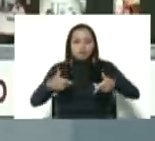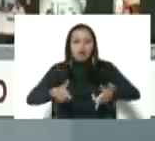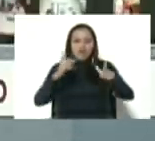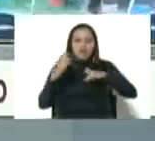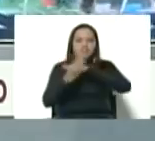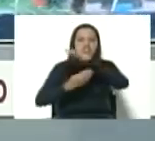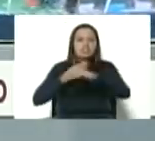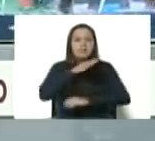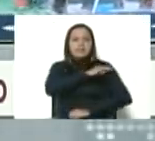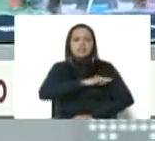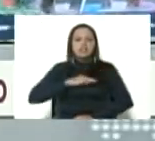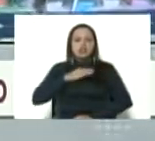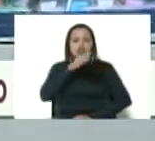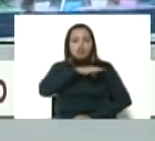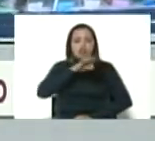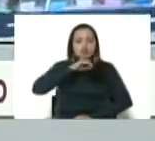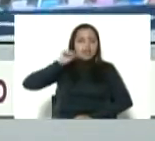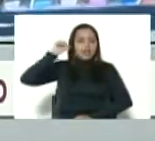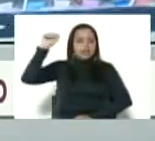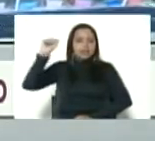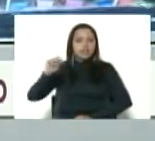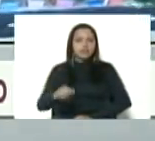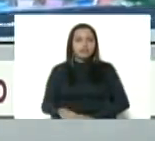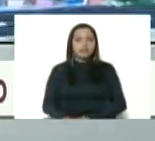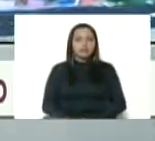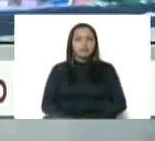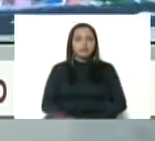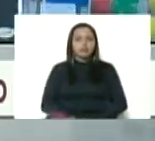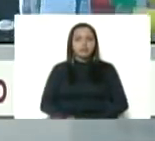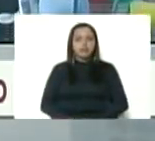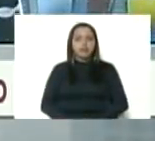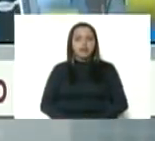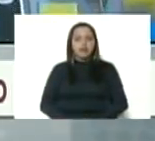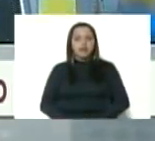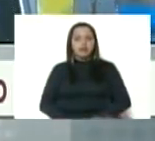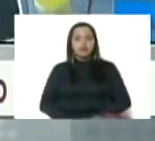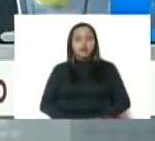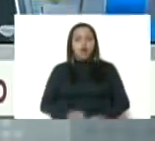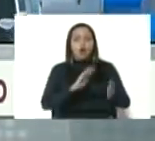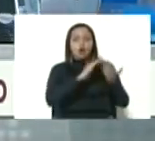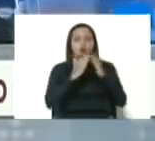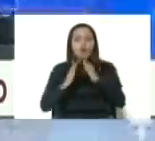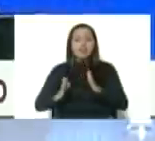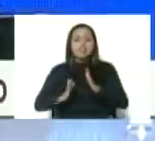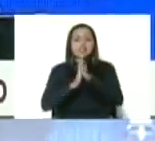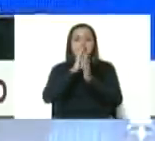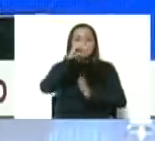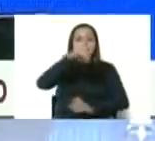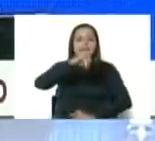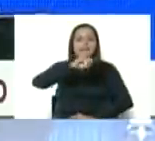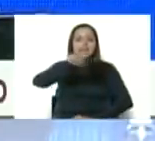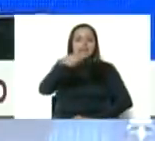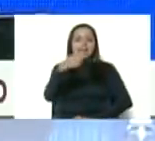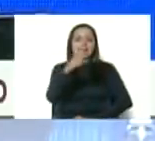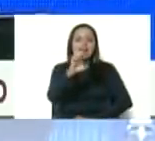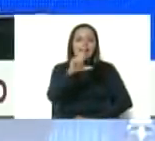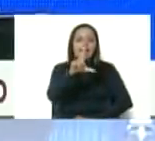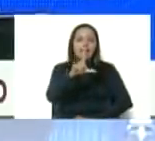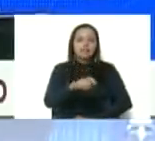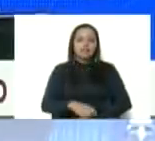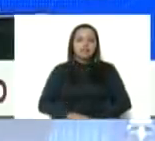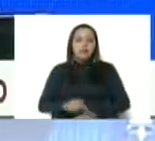misiones socialistas Víctor Julián Orellana, en la urbanización San Miguel. Parroquia Mantecal,